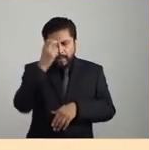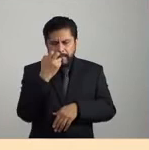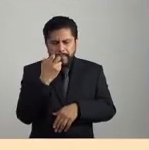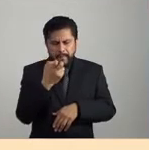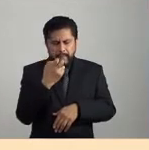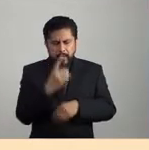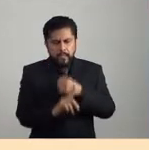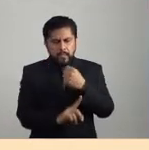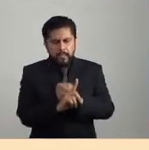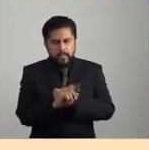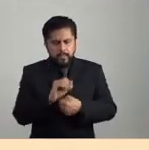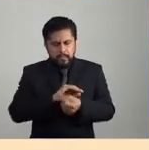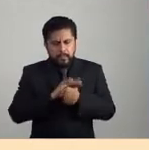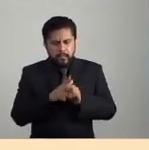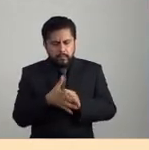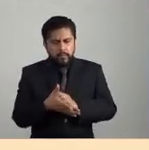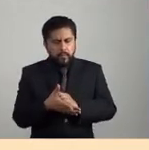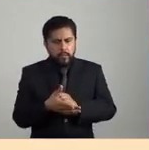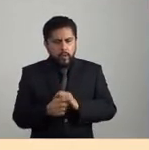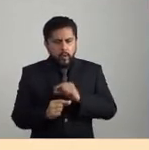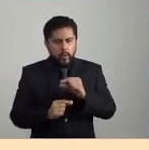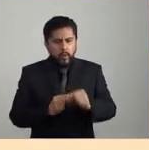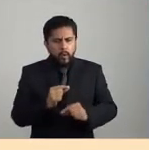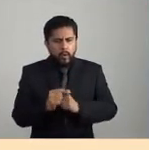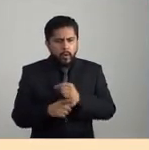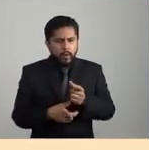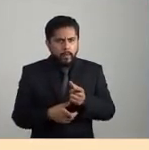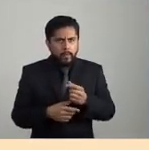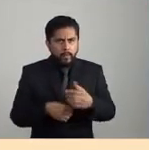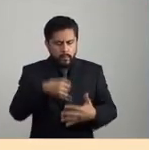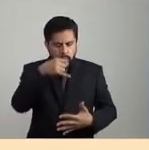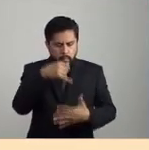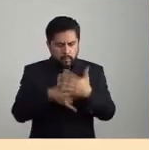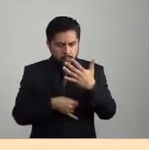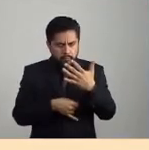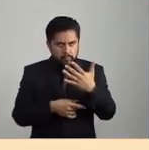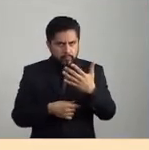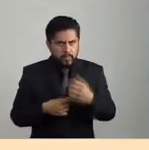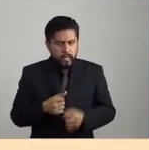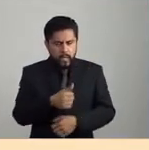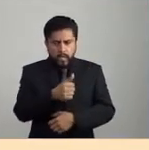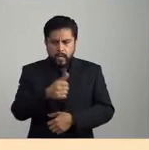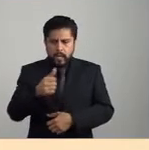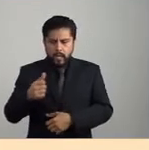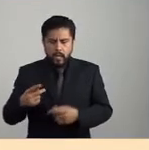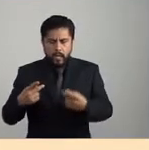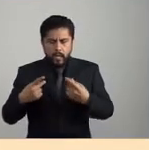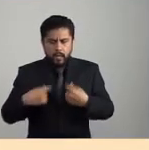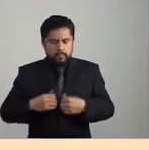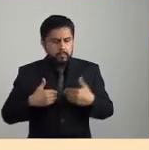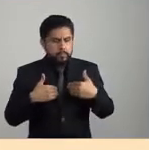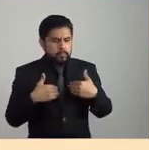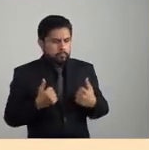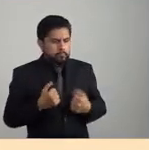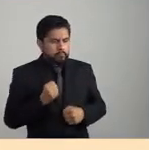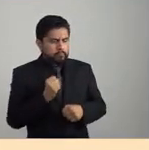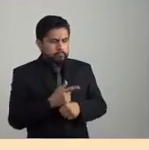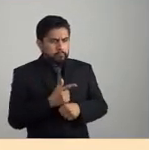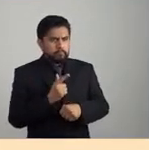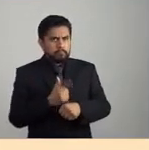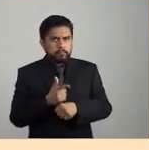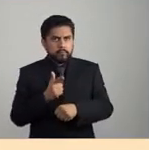¿Qué procesos también de subjetivación se detonan a partir de esta experiencia que hoy estamos